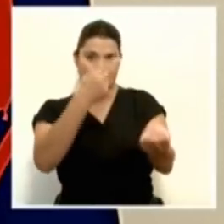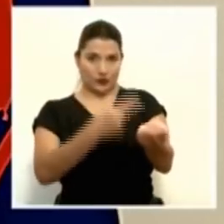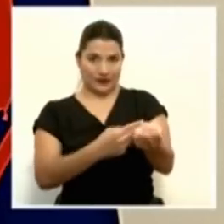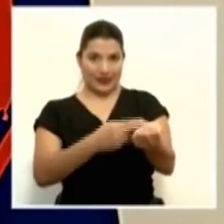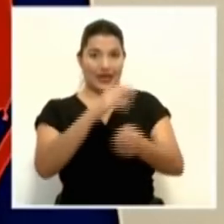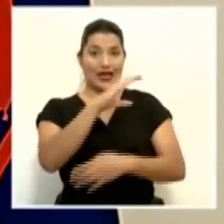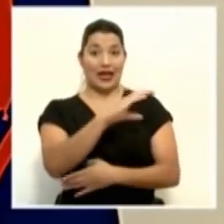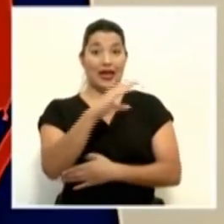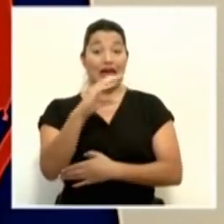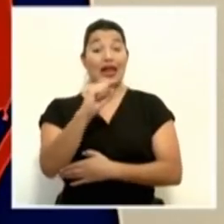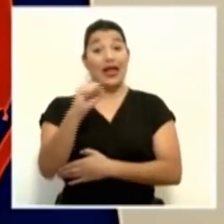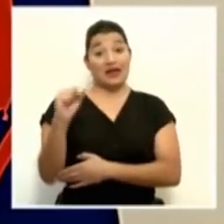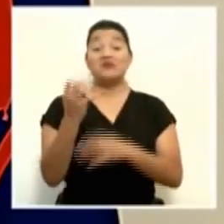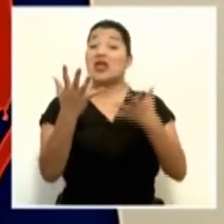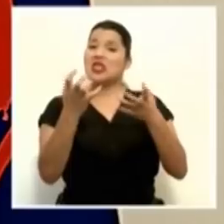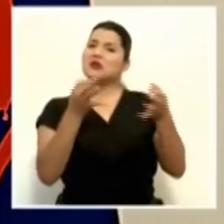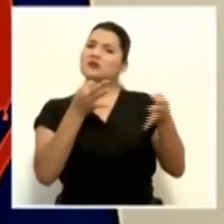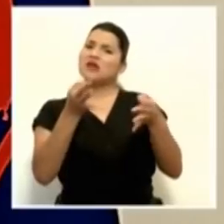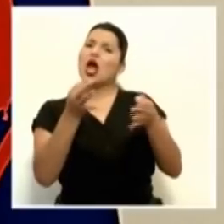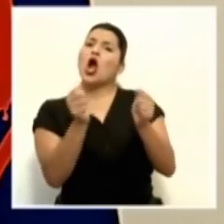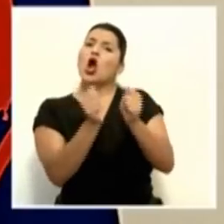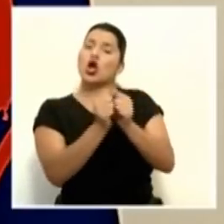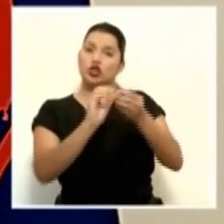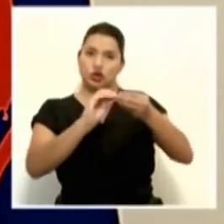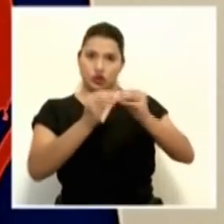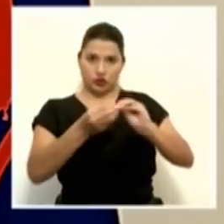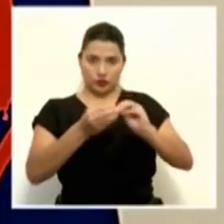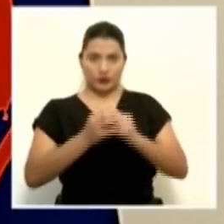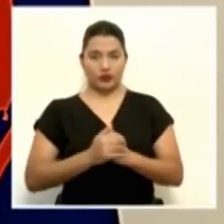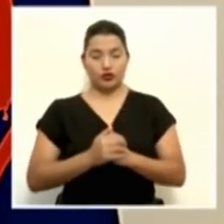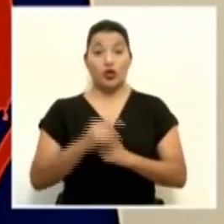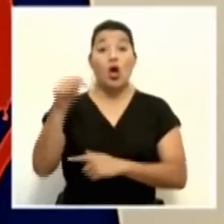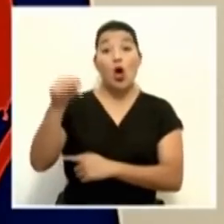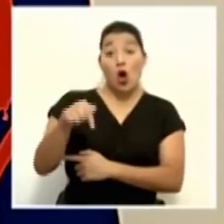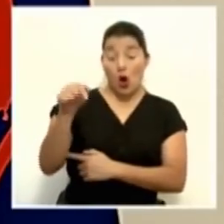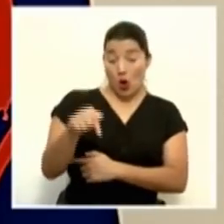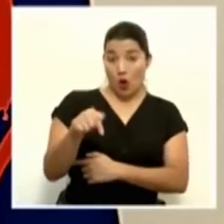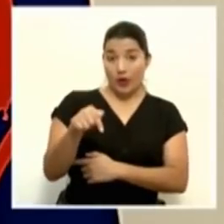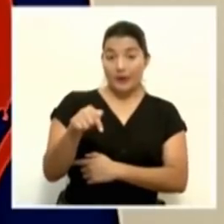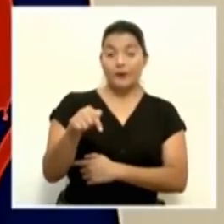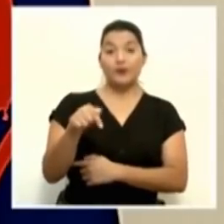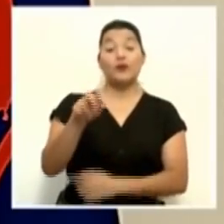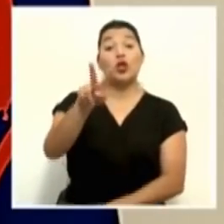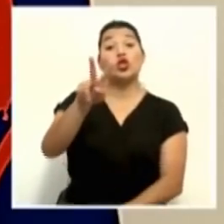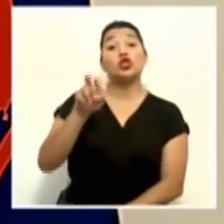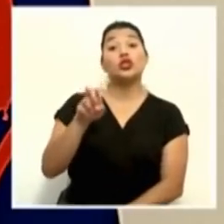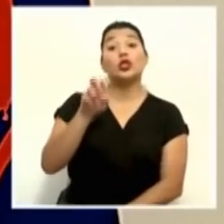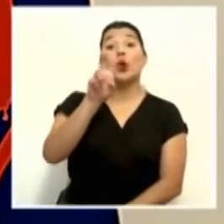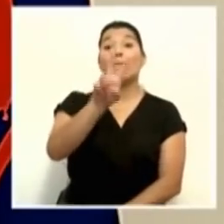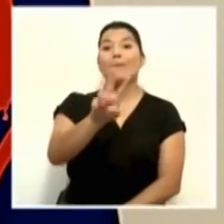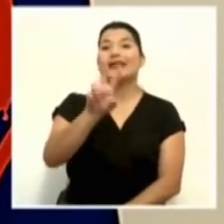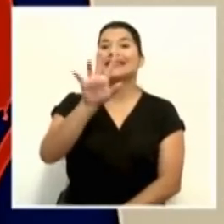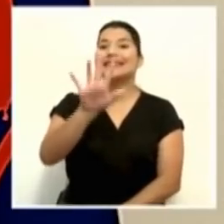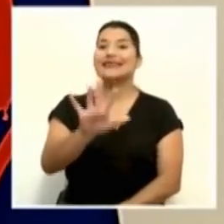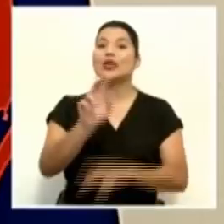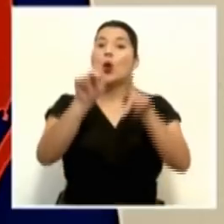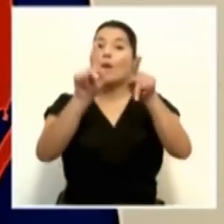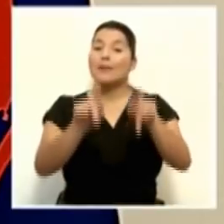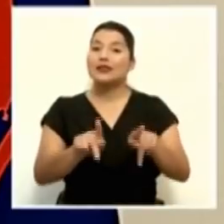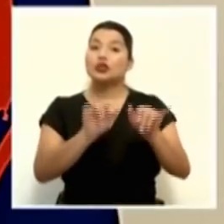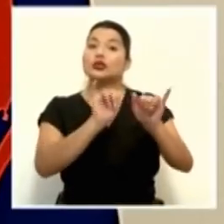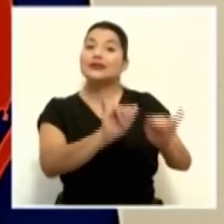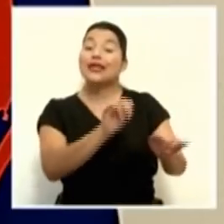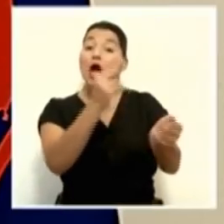Y quiero dar algunos números. Hoy reportamos 225 pacientes